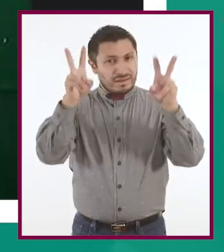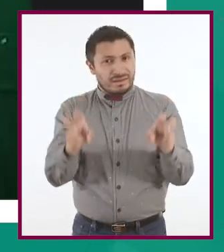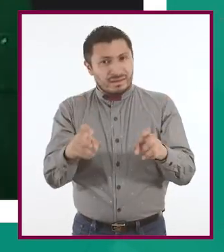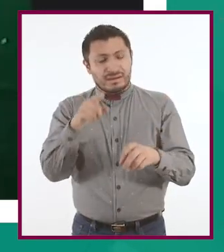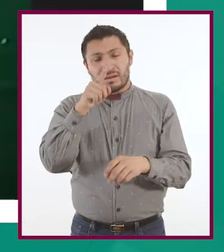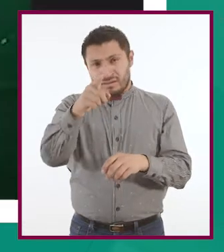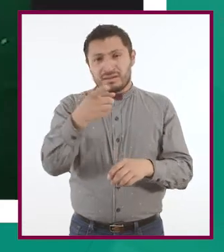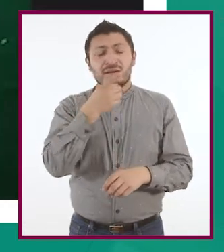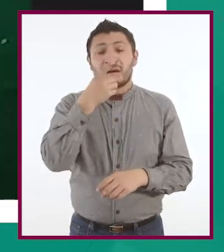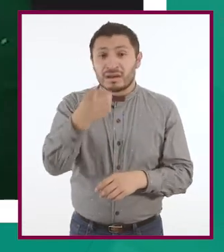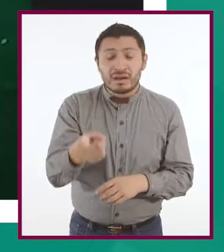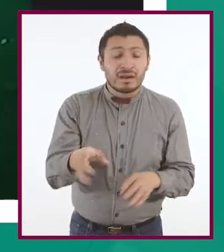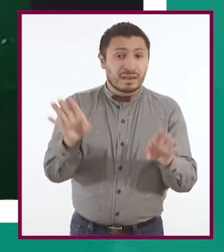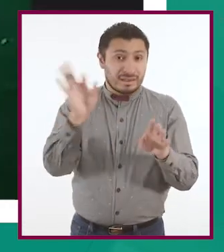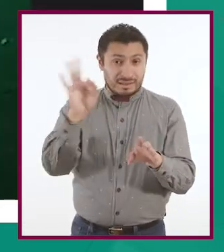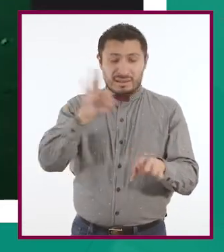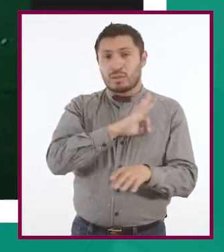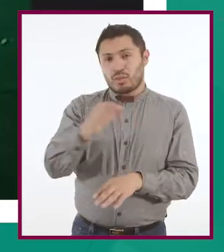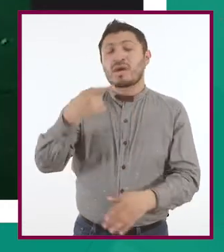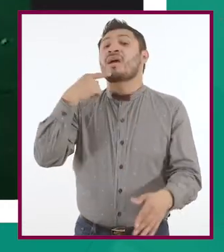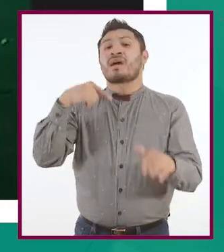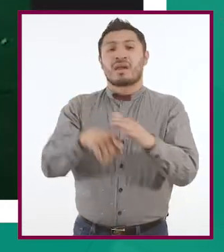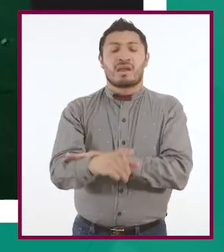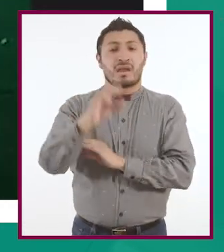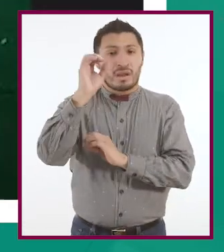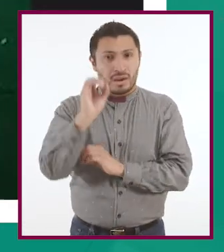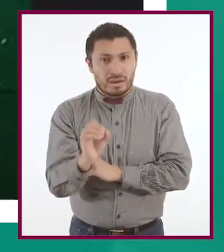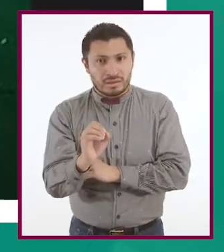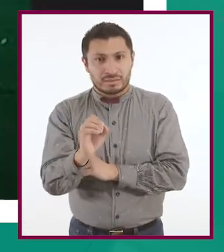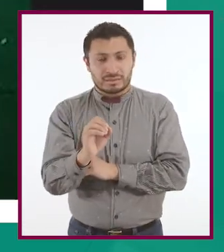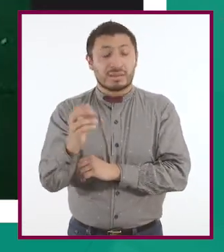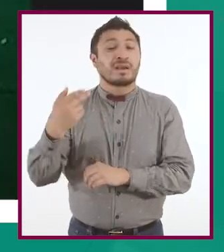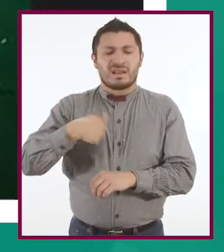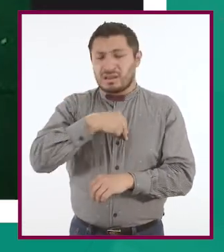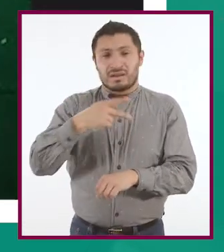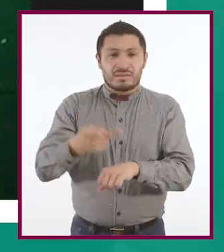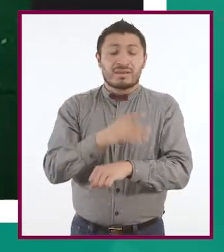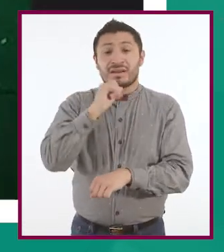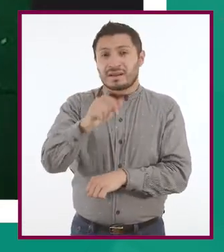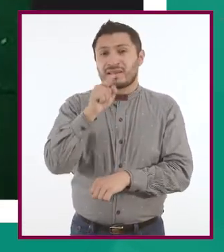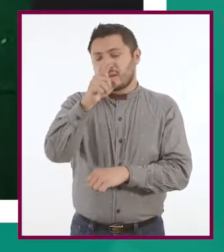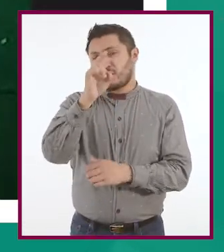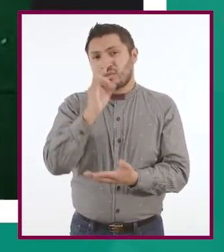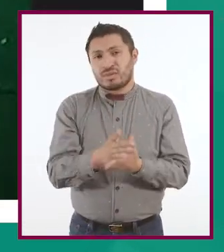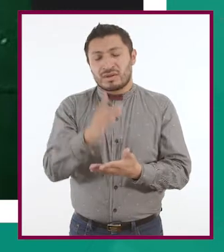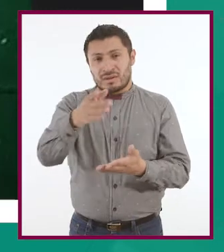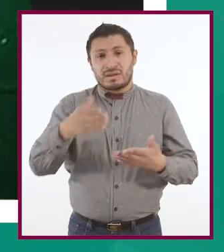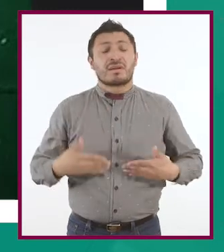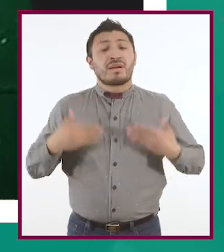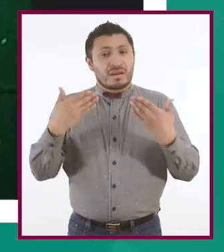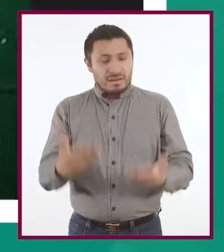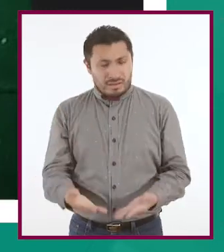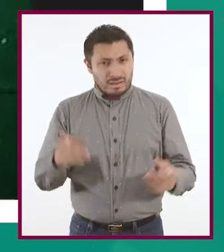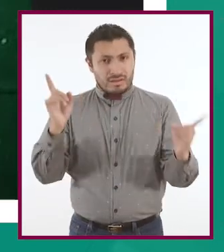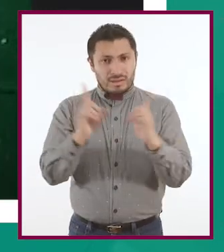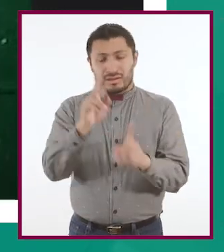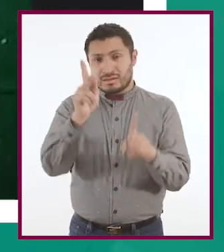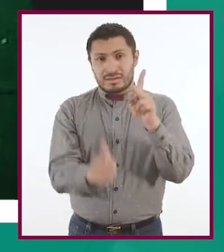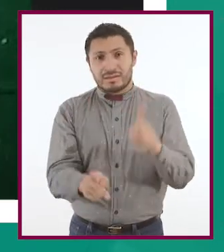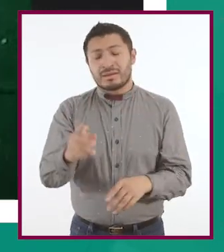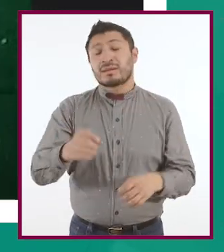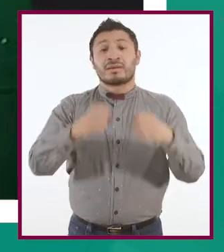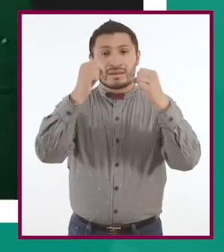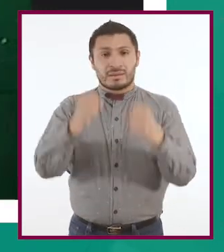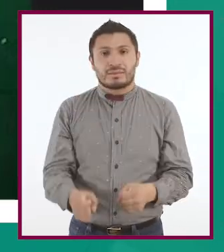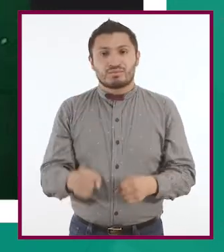si se pudiera levantarlo pues no nos va a pasar nada, nada más como dice Néstor nos